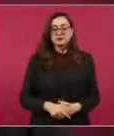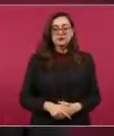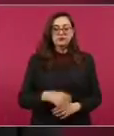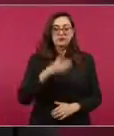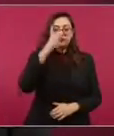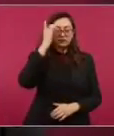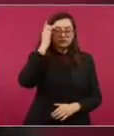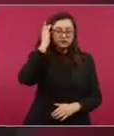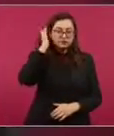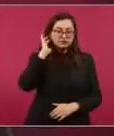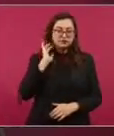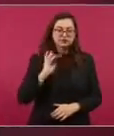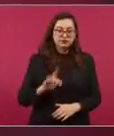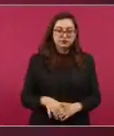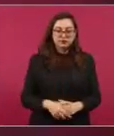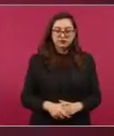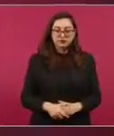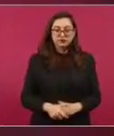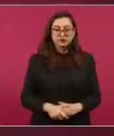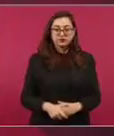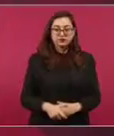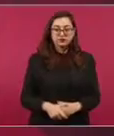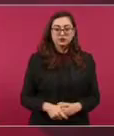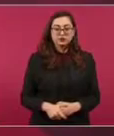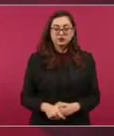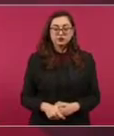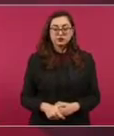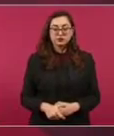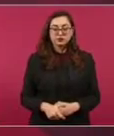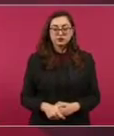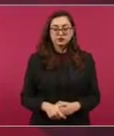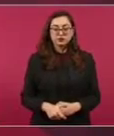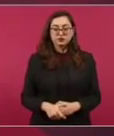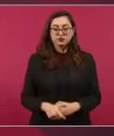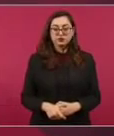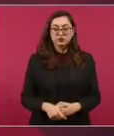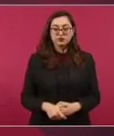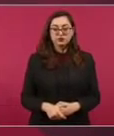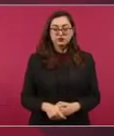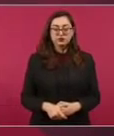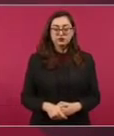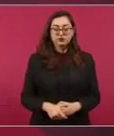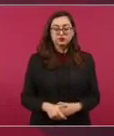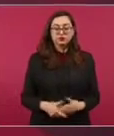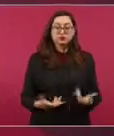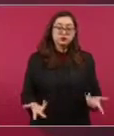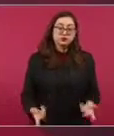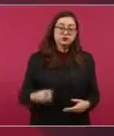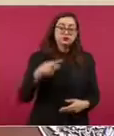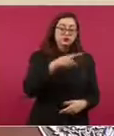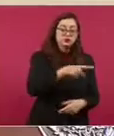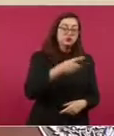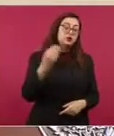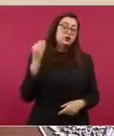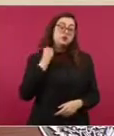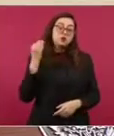En Florida. Y sus abogados plantearon